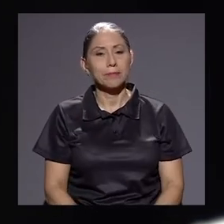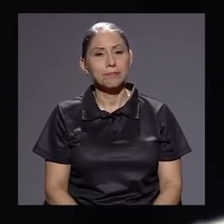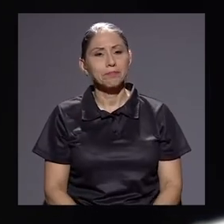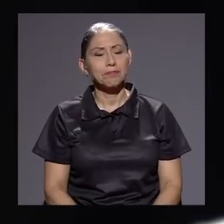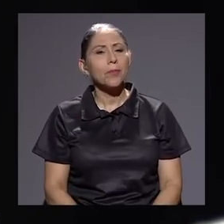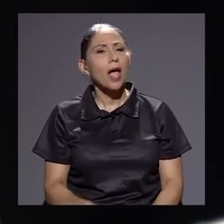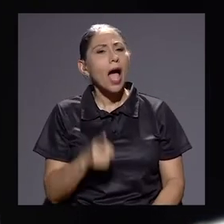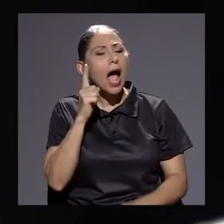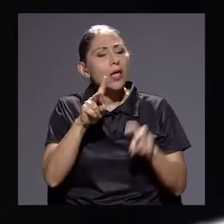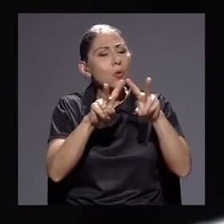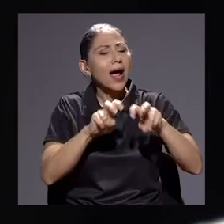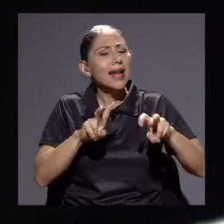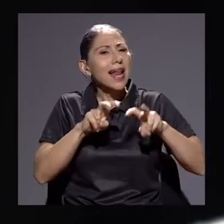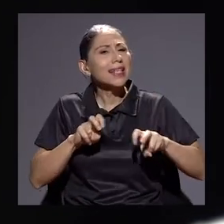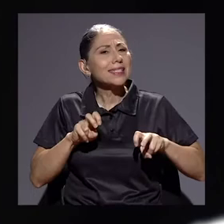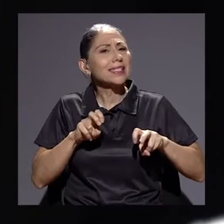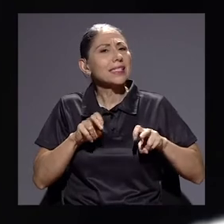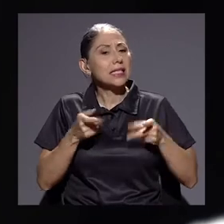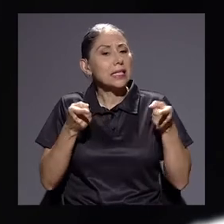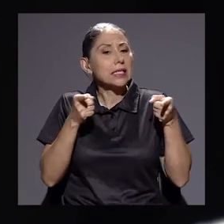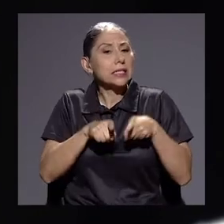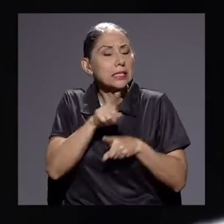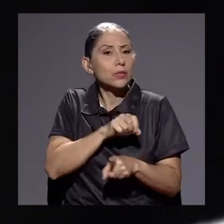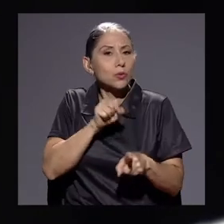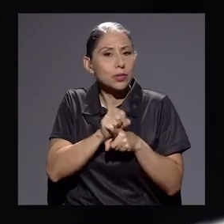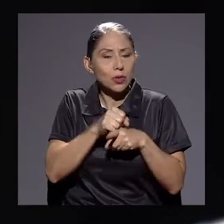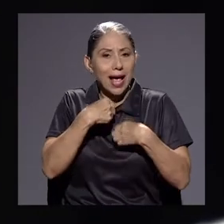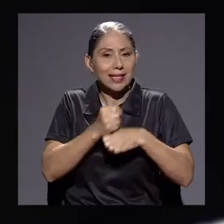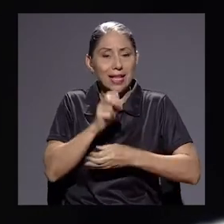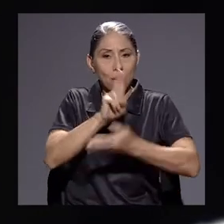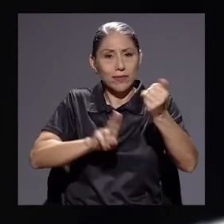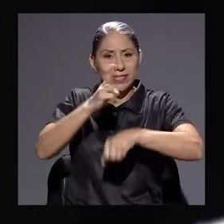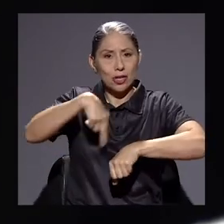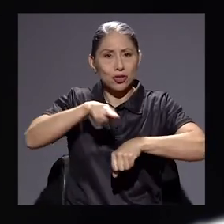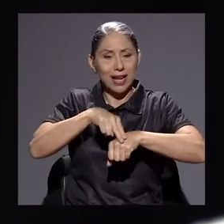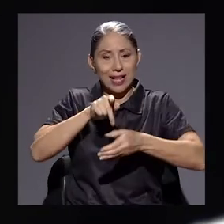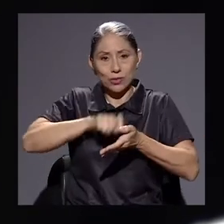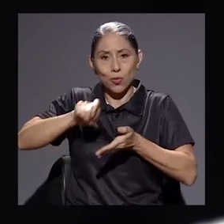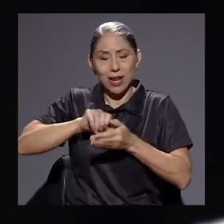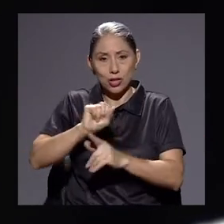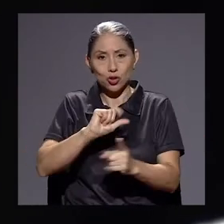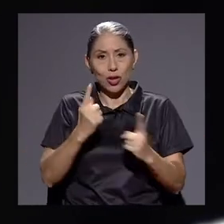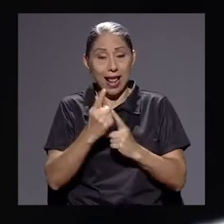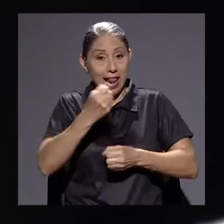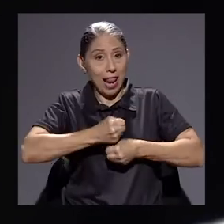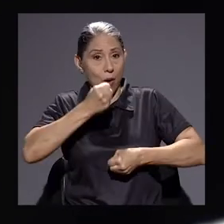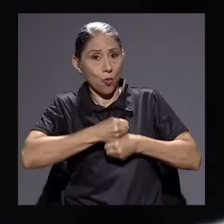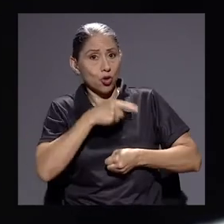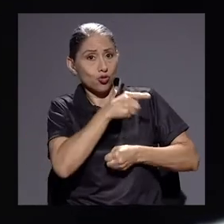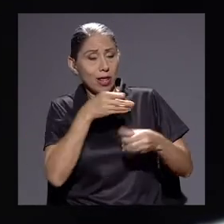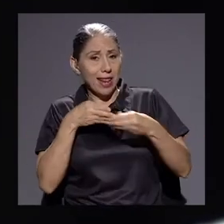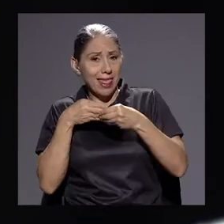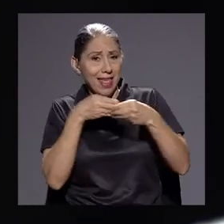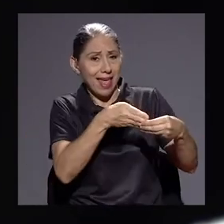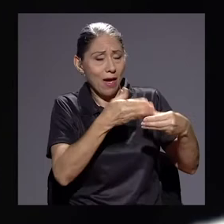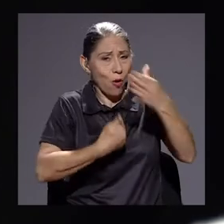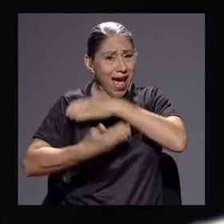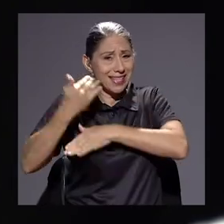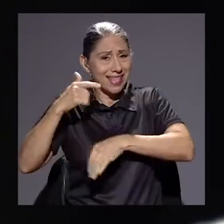hay un análisis de conyuntura que hace la Universidad Nacional desde la Escuela de Sociología, una labor ciudadana que usted viene liderando como coordinador desde hace tiempo.